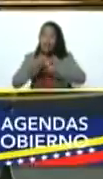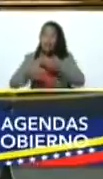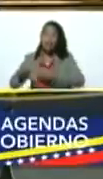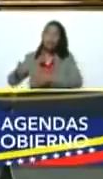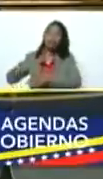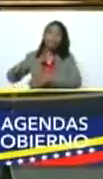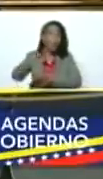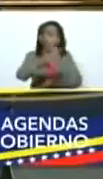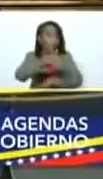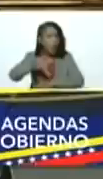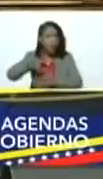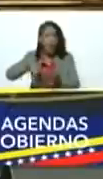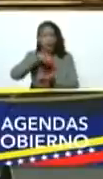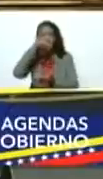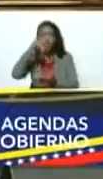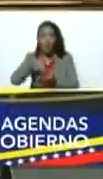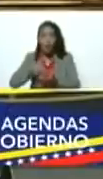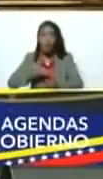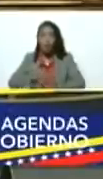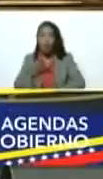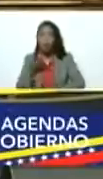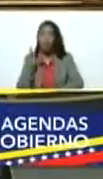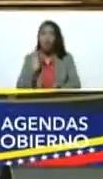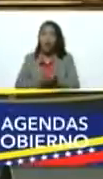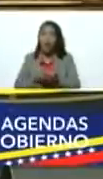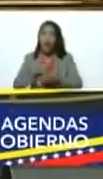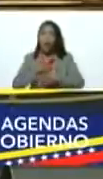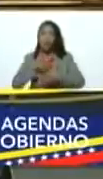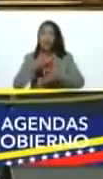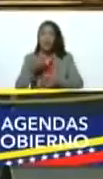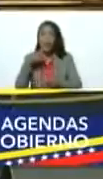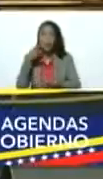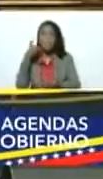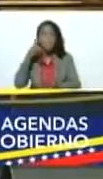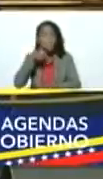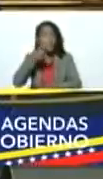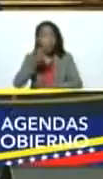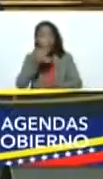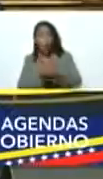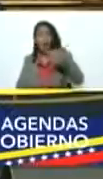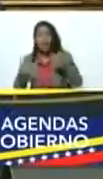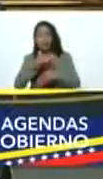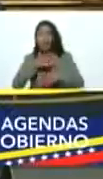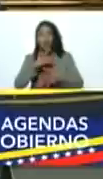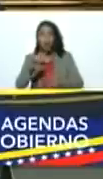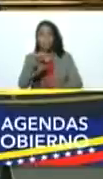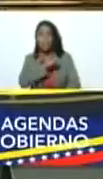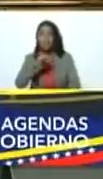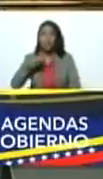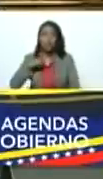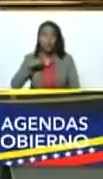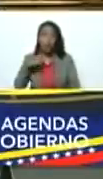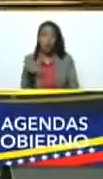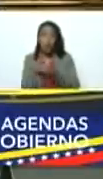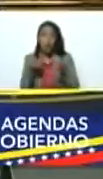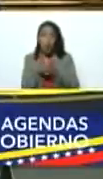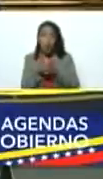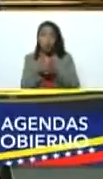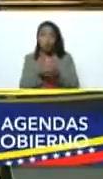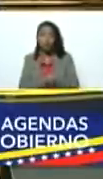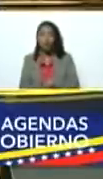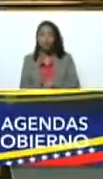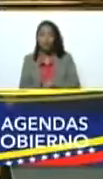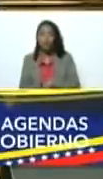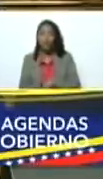nacional donde pongamos los intereses de la gente por encima de los intereses partidistas o grupales